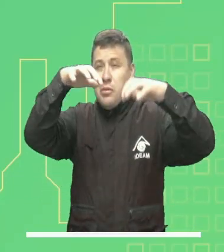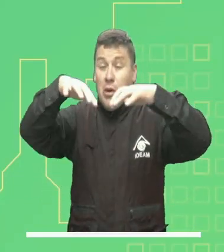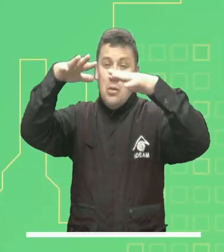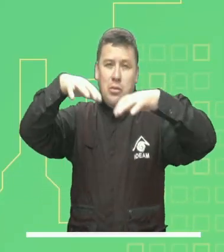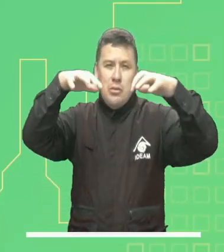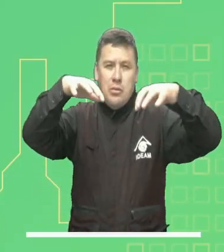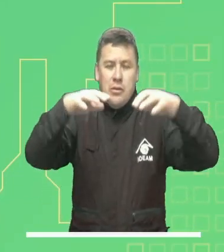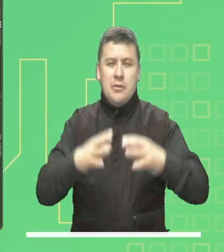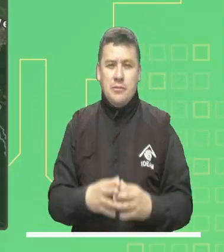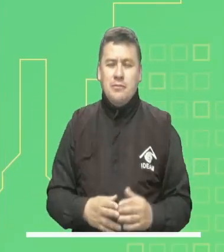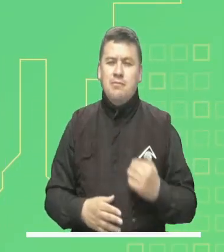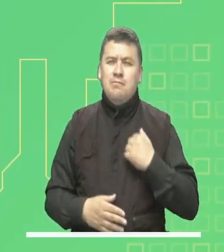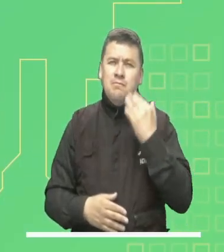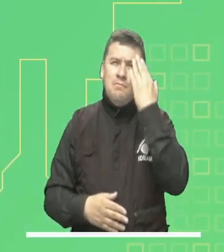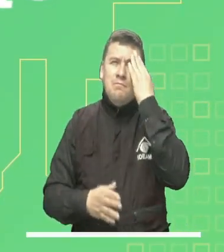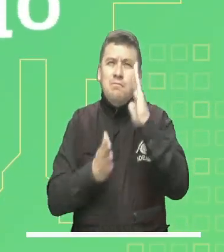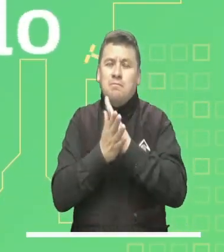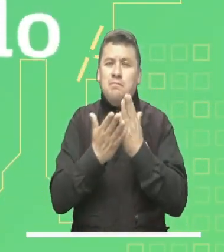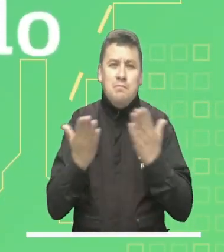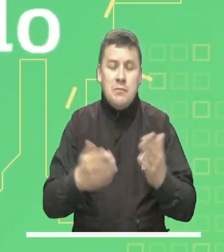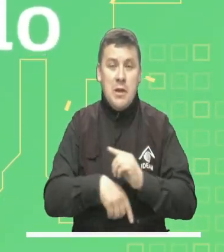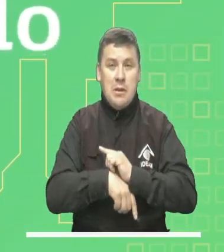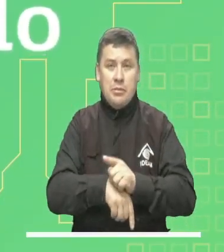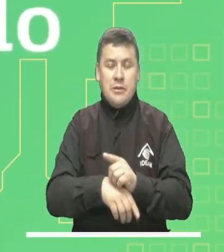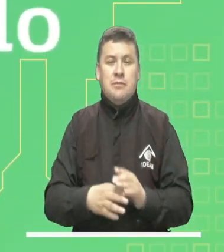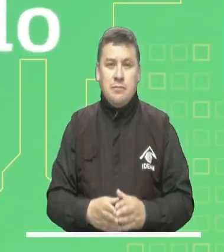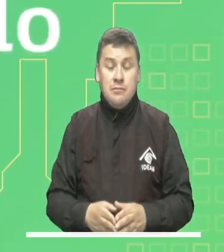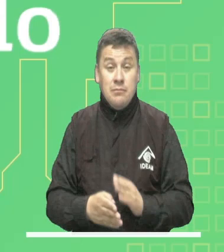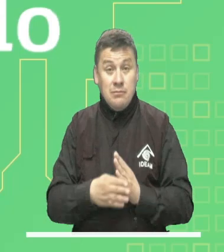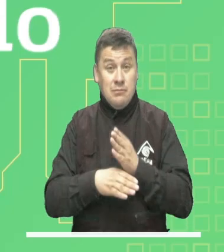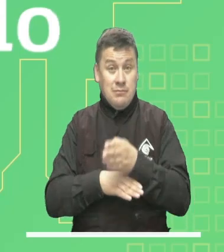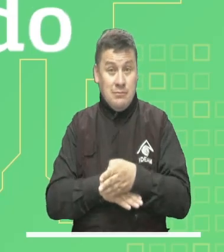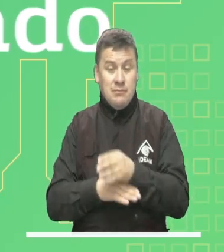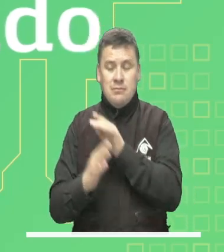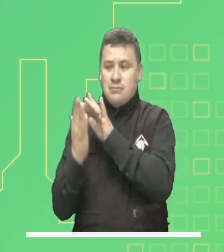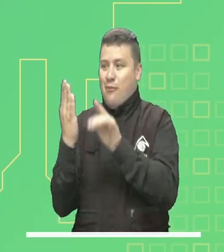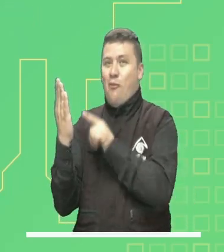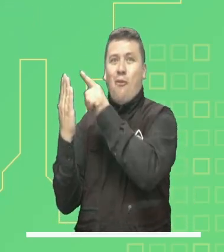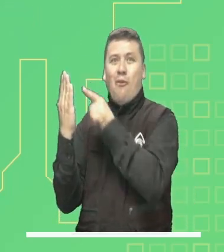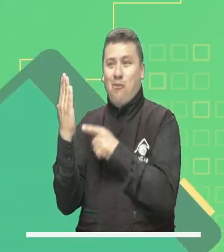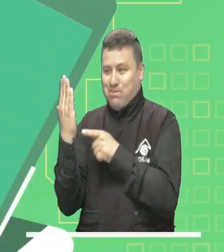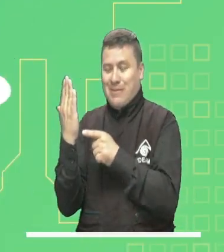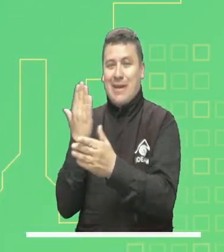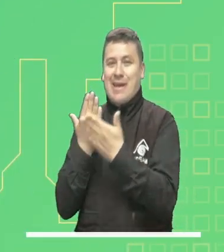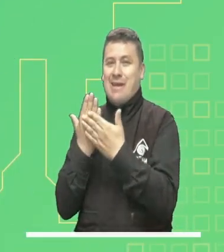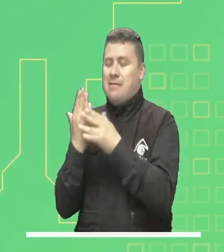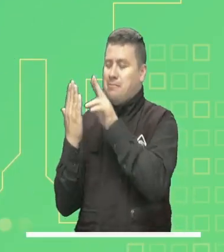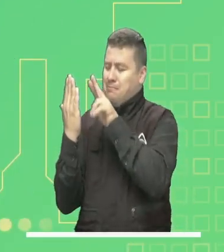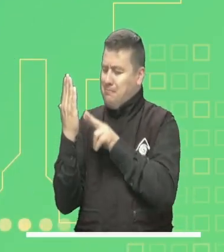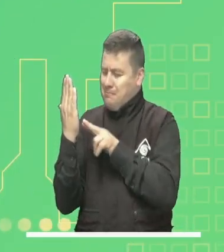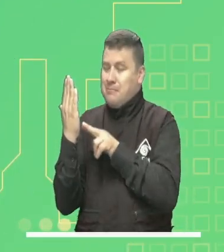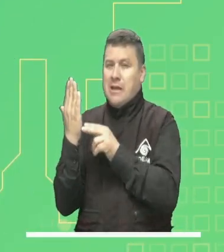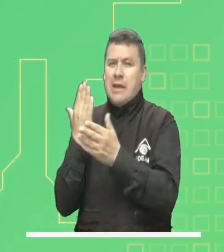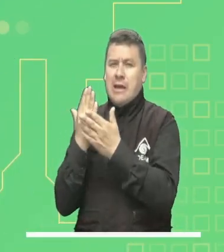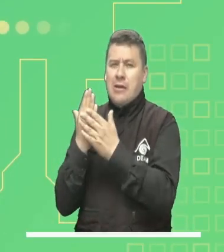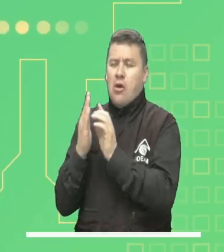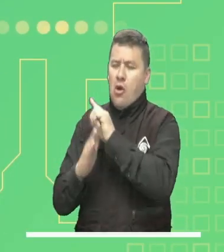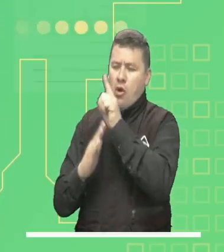tiempo lluvioso en el mar Caribe. Manténgase bien informado y en tiempo real a través de nuestra aplicación Mi Pronóstico.